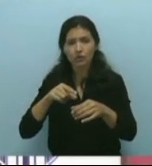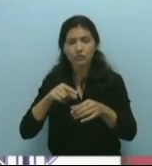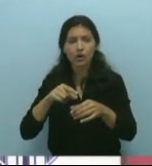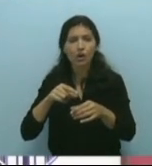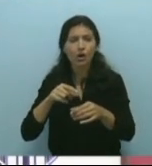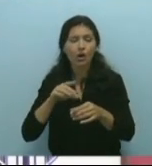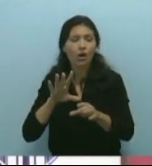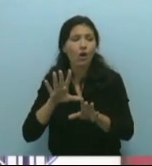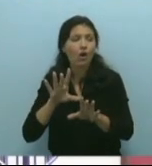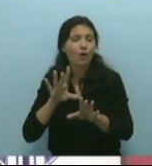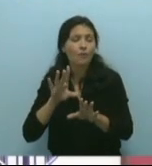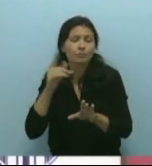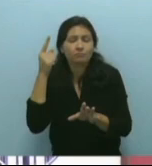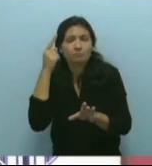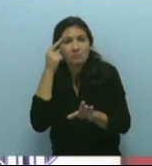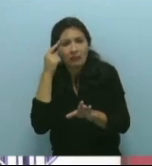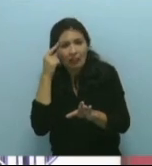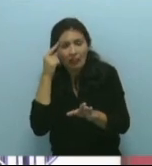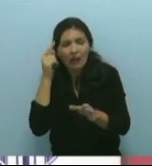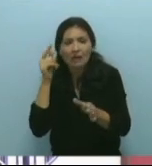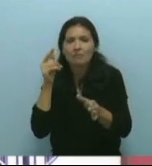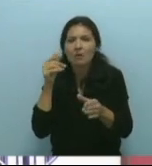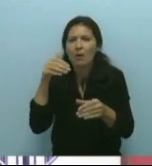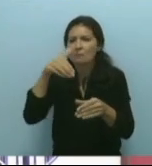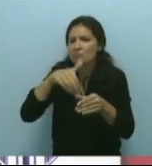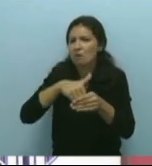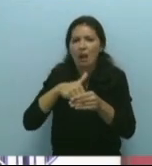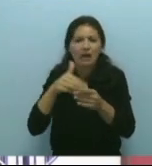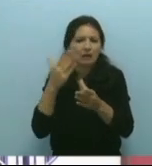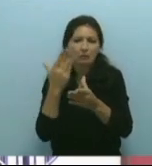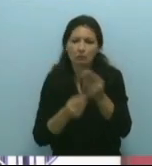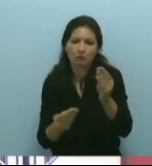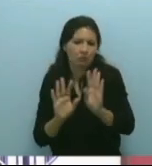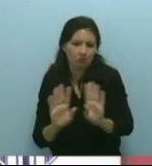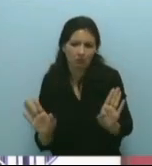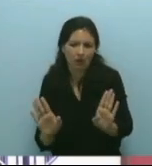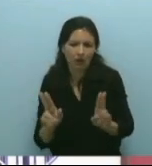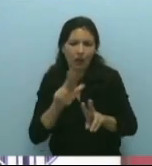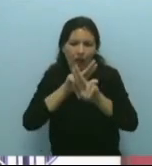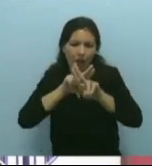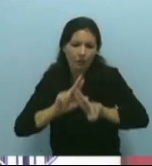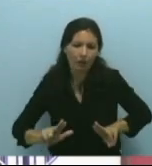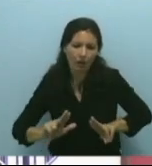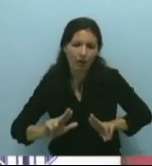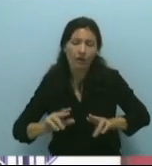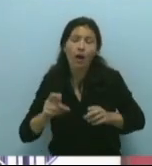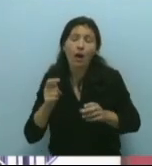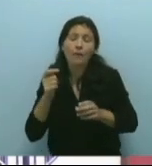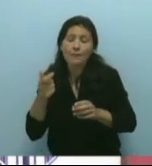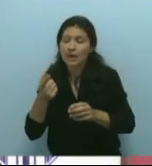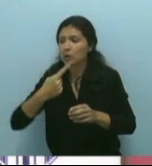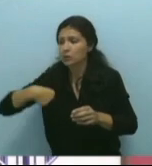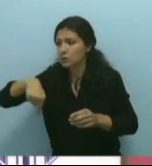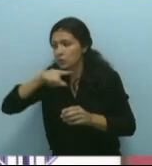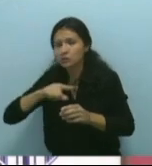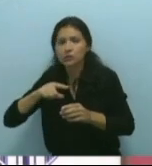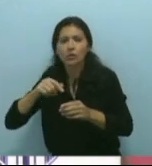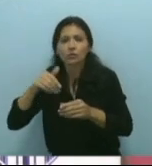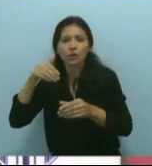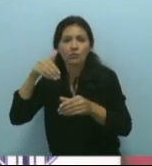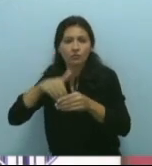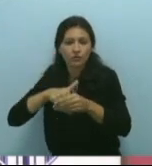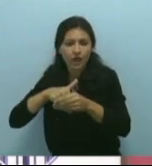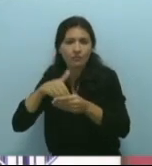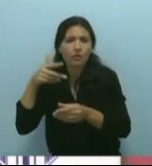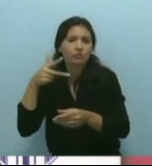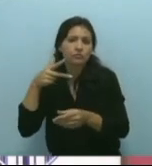nula, sin perjuicio de lo cual aclaramos que ante cualquier evento el voto del espacio es negativo y no es